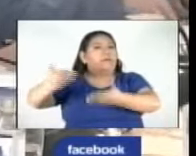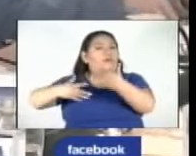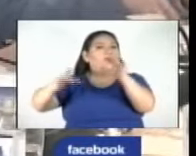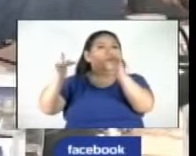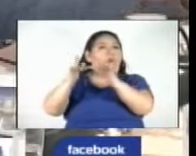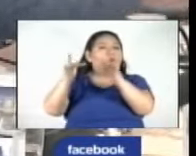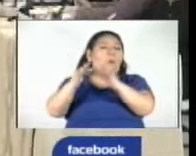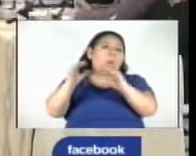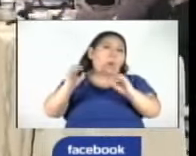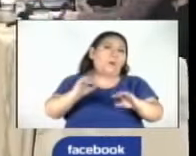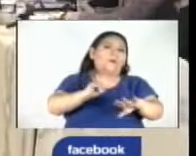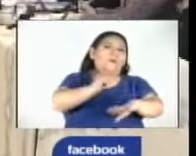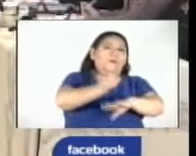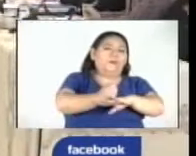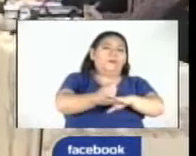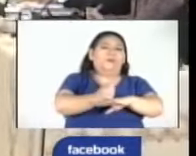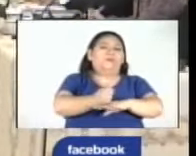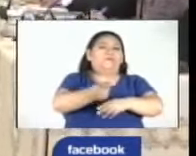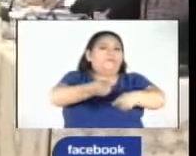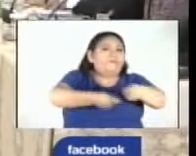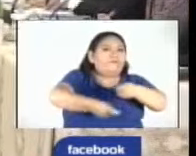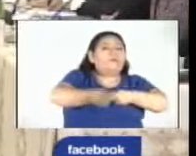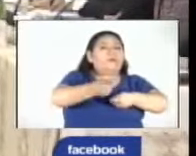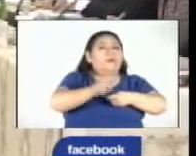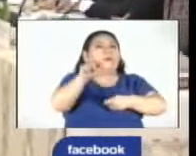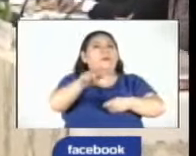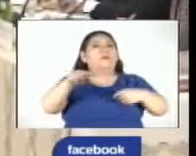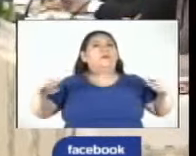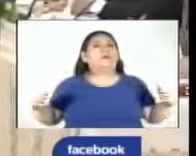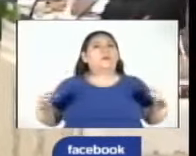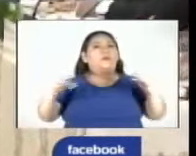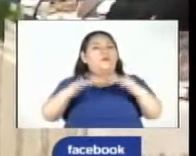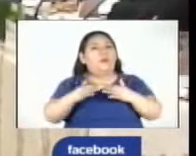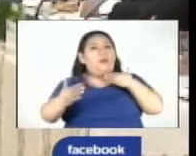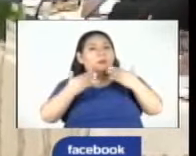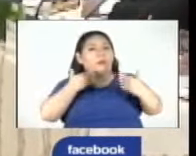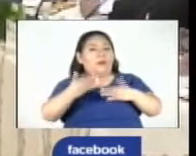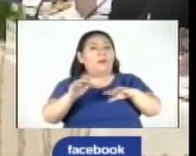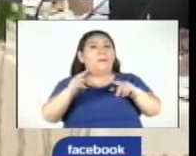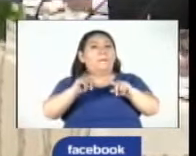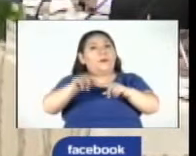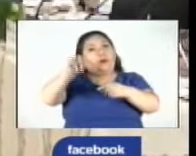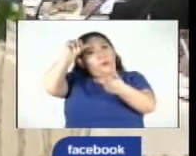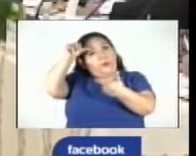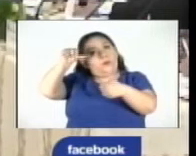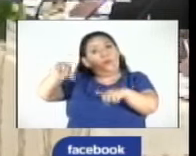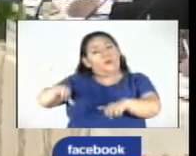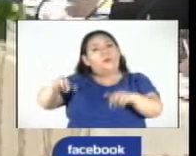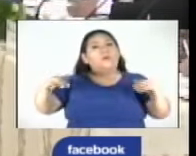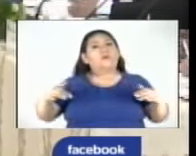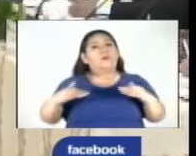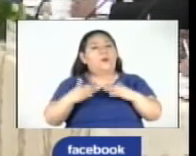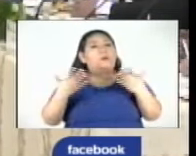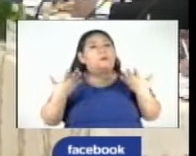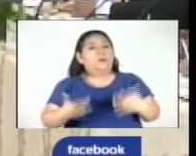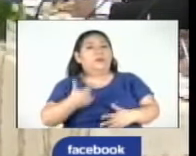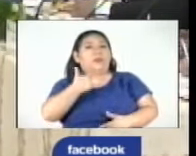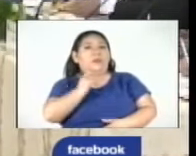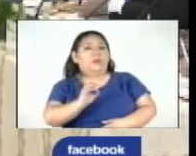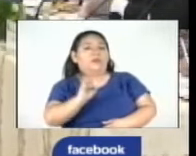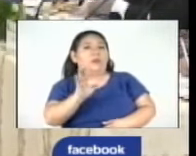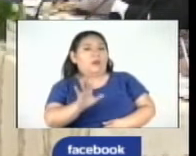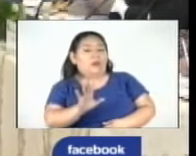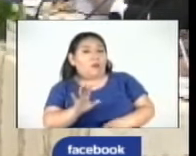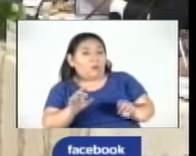también la inversión se trataron en esta reunión. Pero cabe mencionar que entre los acuerdos también que se han establecido